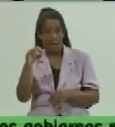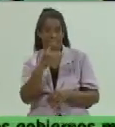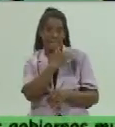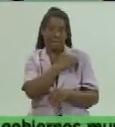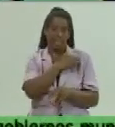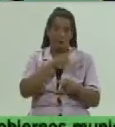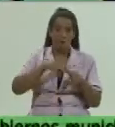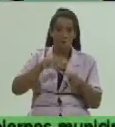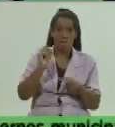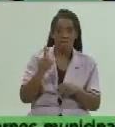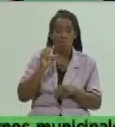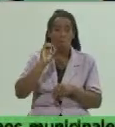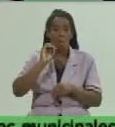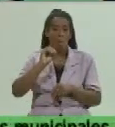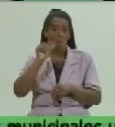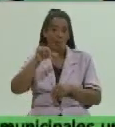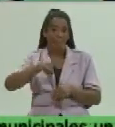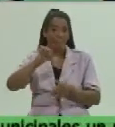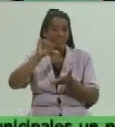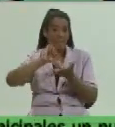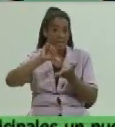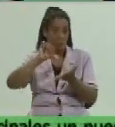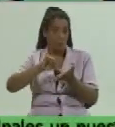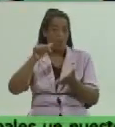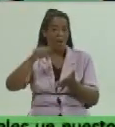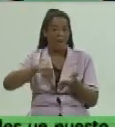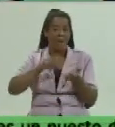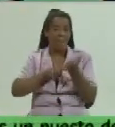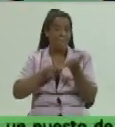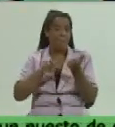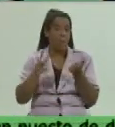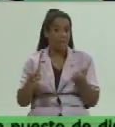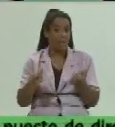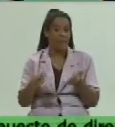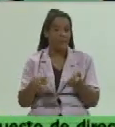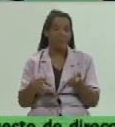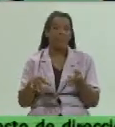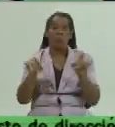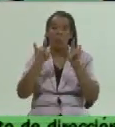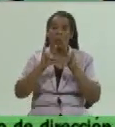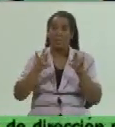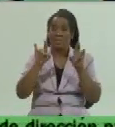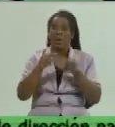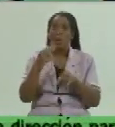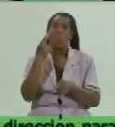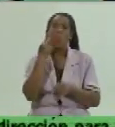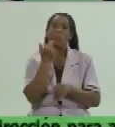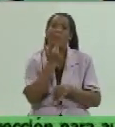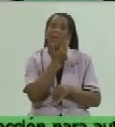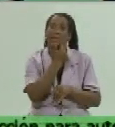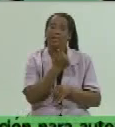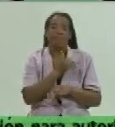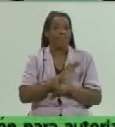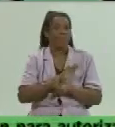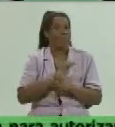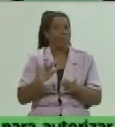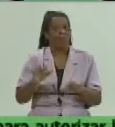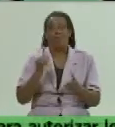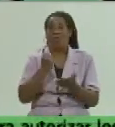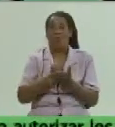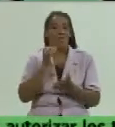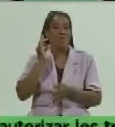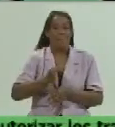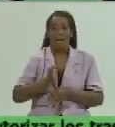Holguín como en el centro que tenemos aquí en la provincia, en la José Martí, se mantienen como casos activos. La